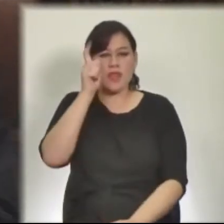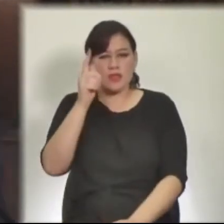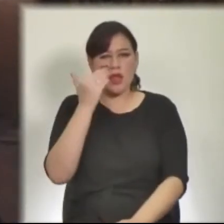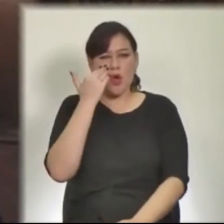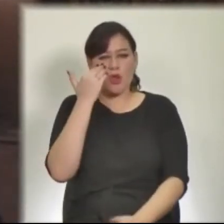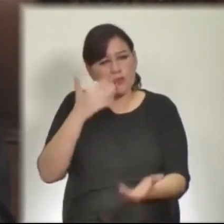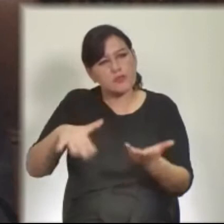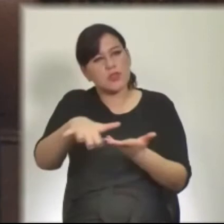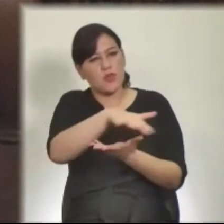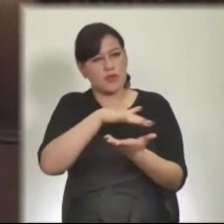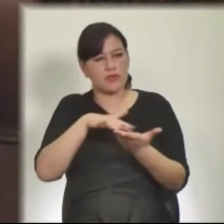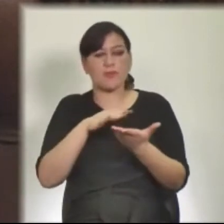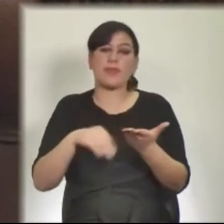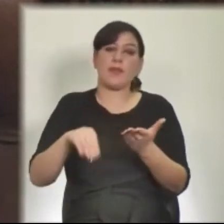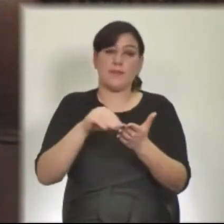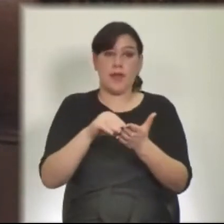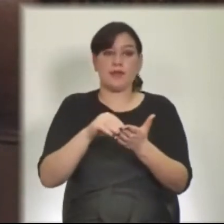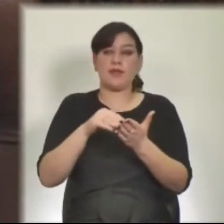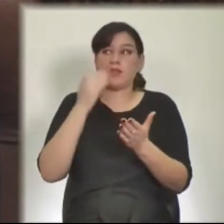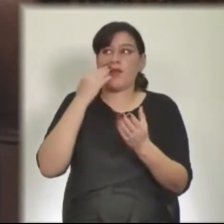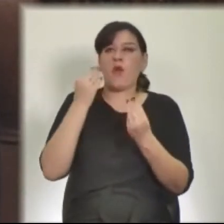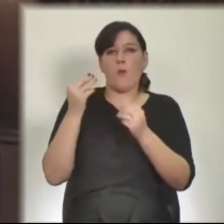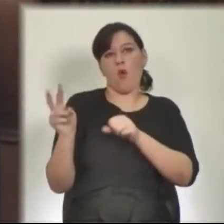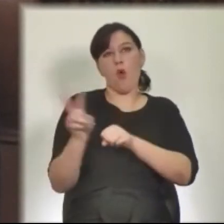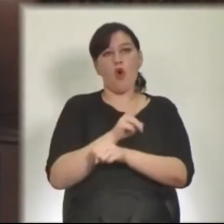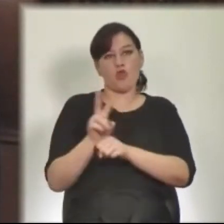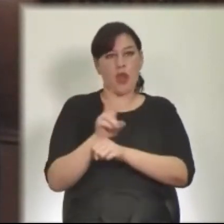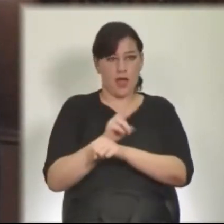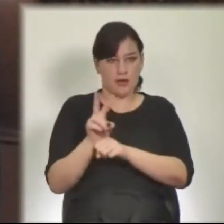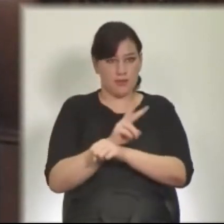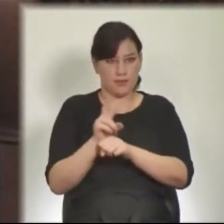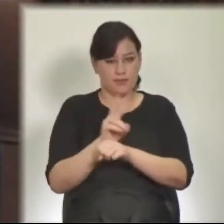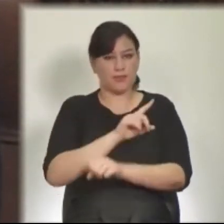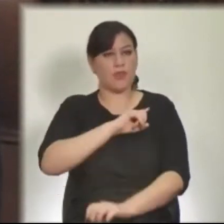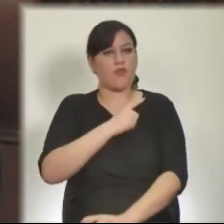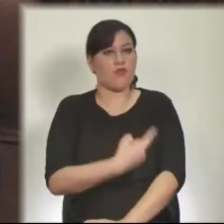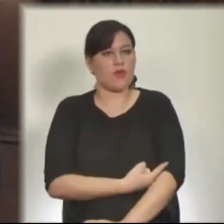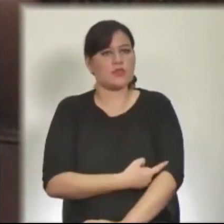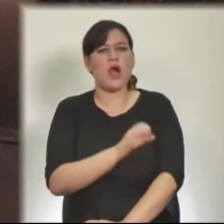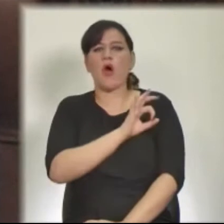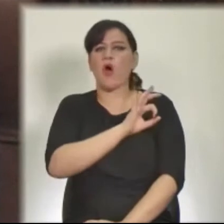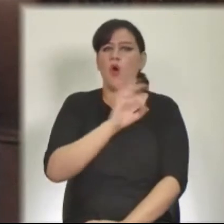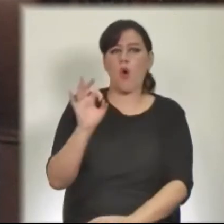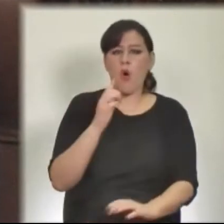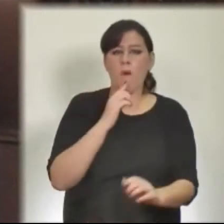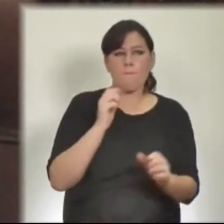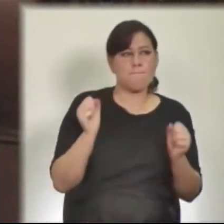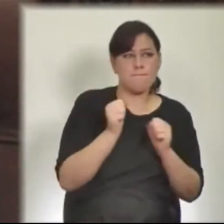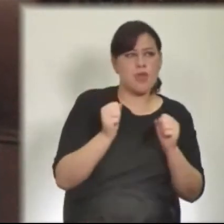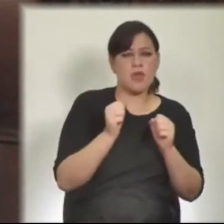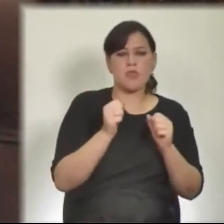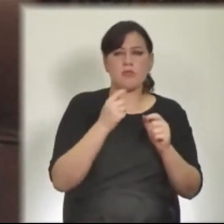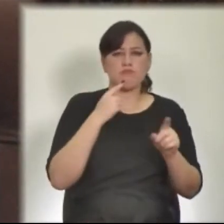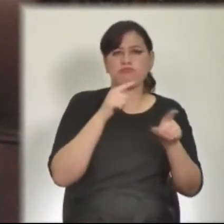supuesto, el uso racional de la fuerza. O una que atemoriza y orada su credibilidad, siendo esta su principal activo